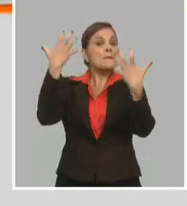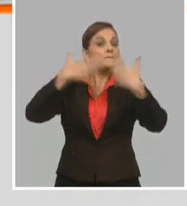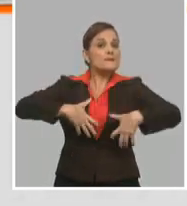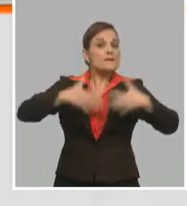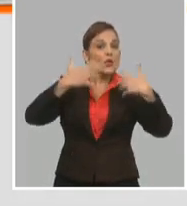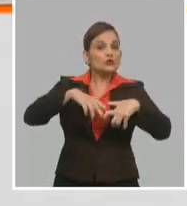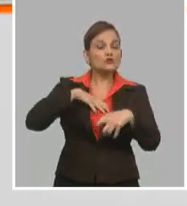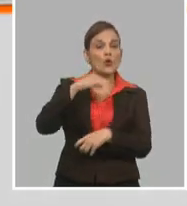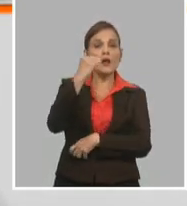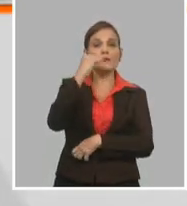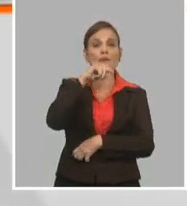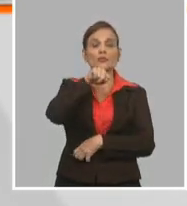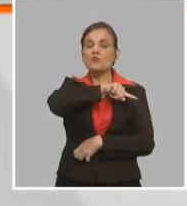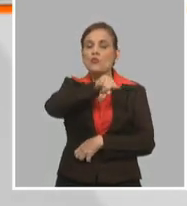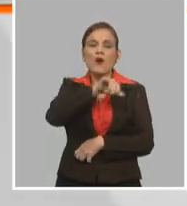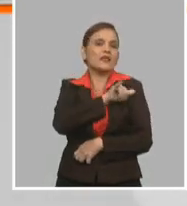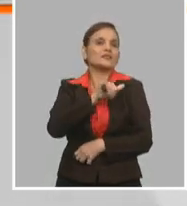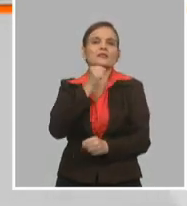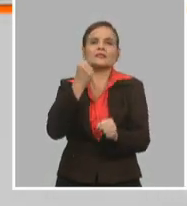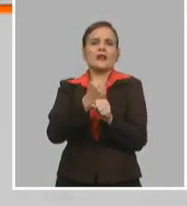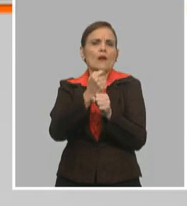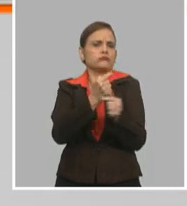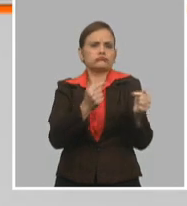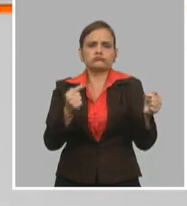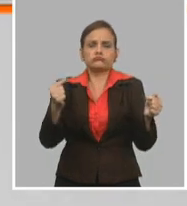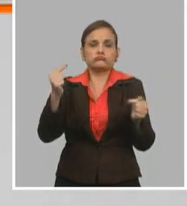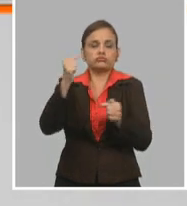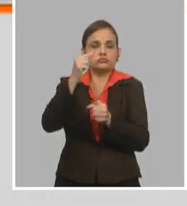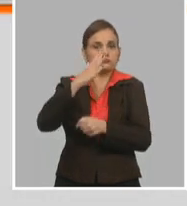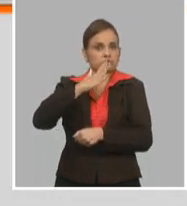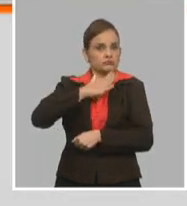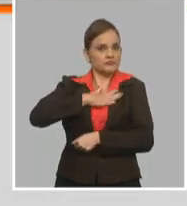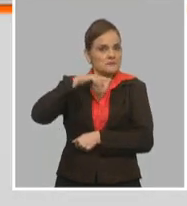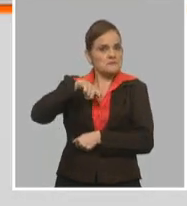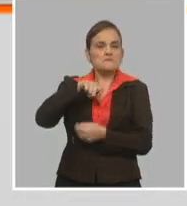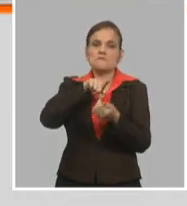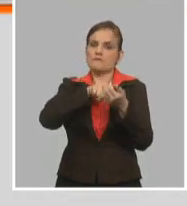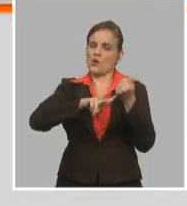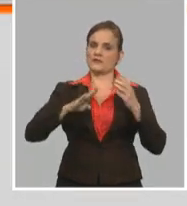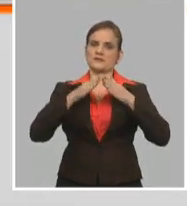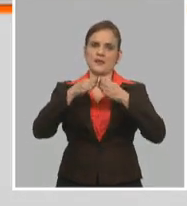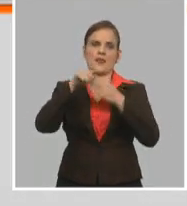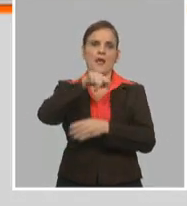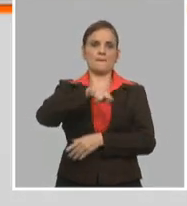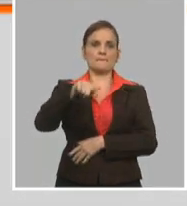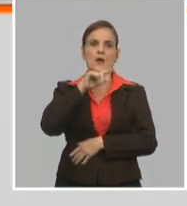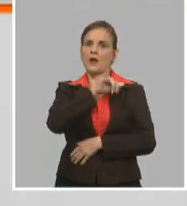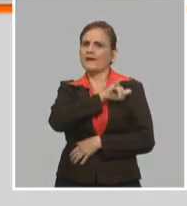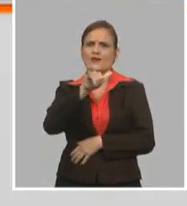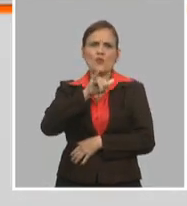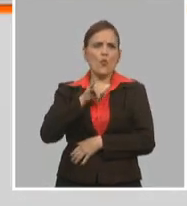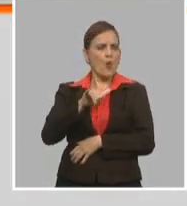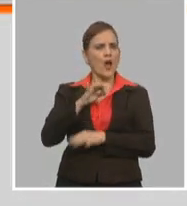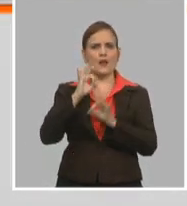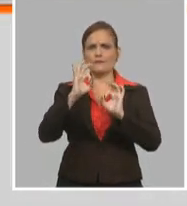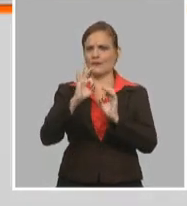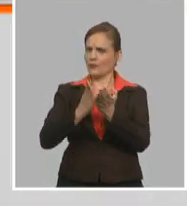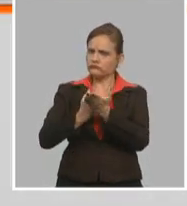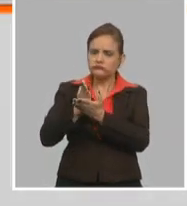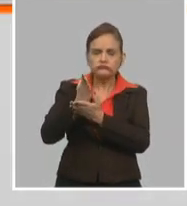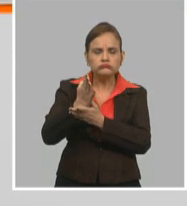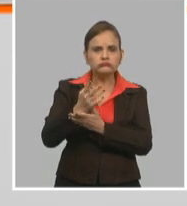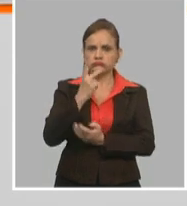más importante que ha tenido en esta etapa de trabajo la provincia y que tendrá en lo adelante también.